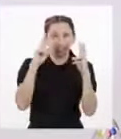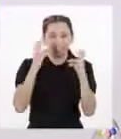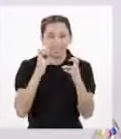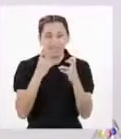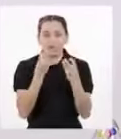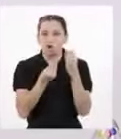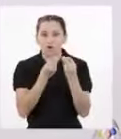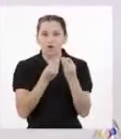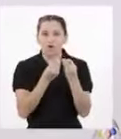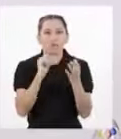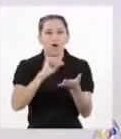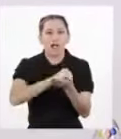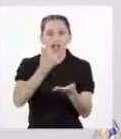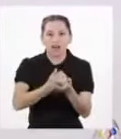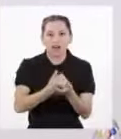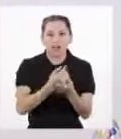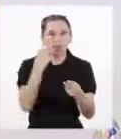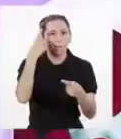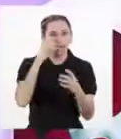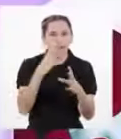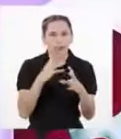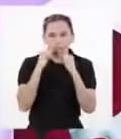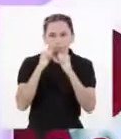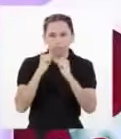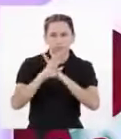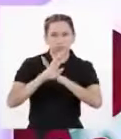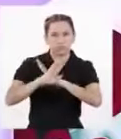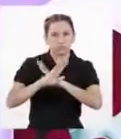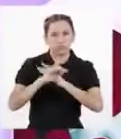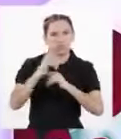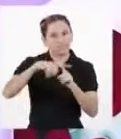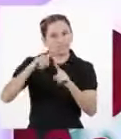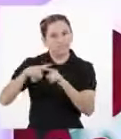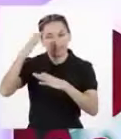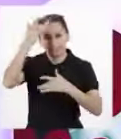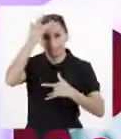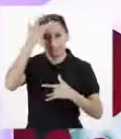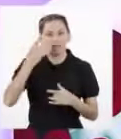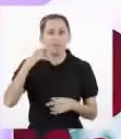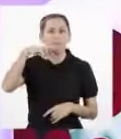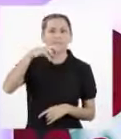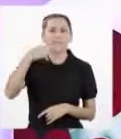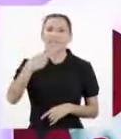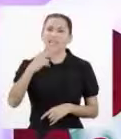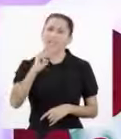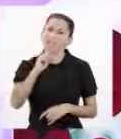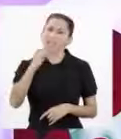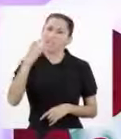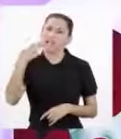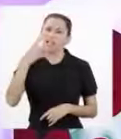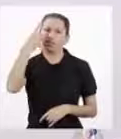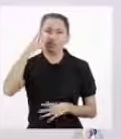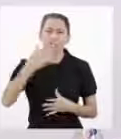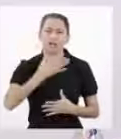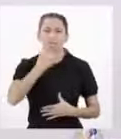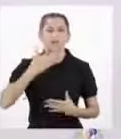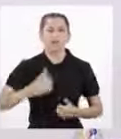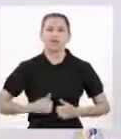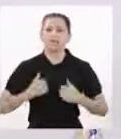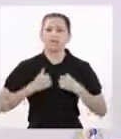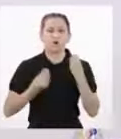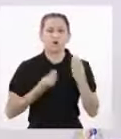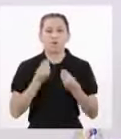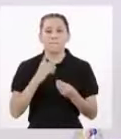con mayor resistencia a las enfermedades ¿Y cuáles son los impactos de los resultados del PGH para mejorar la calidad de vida? El